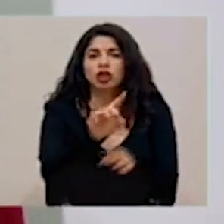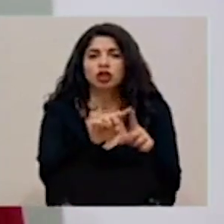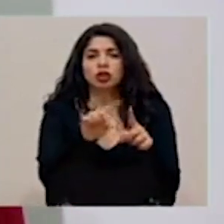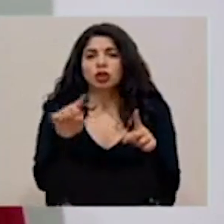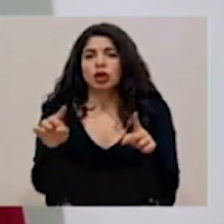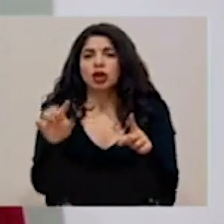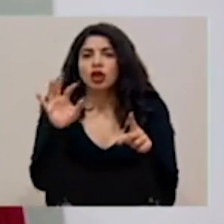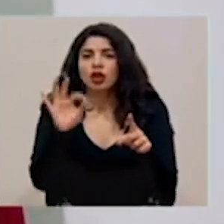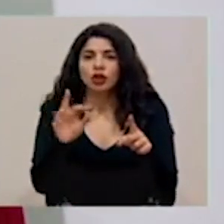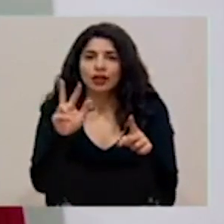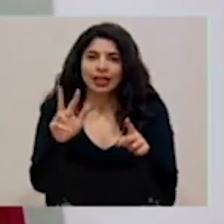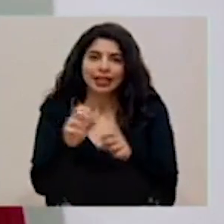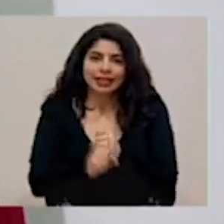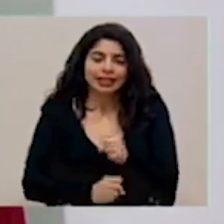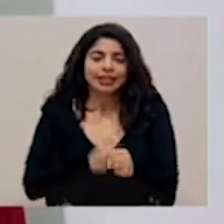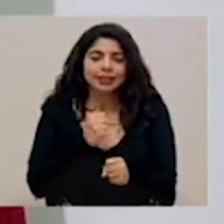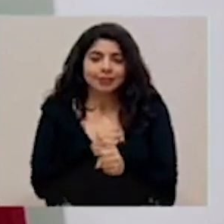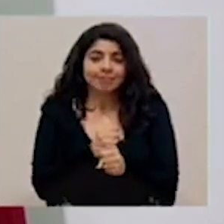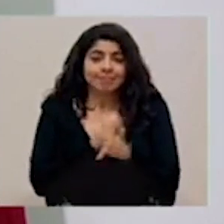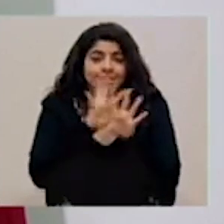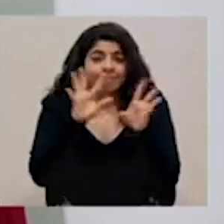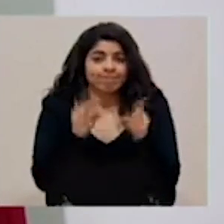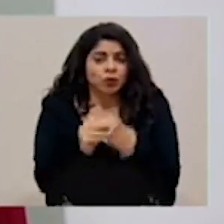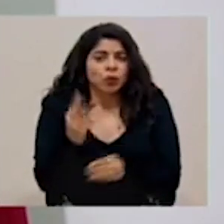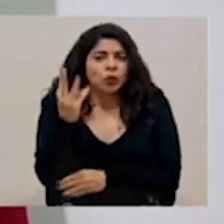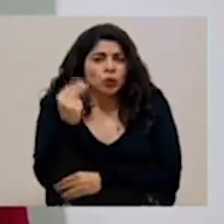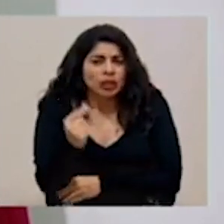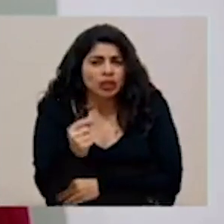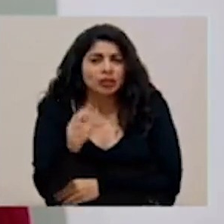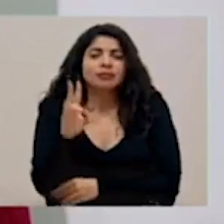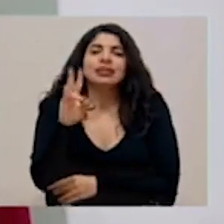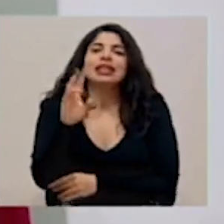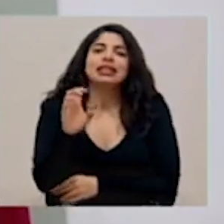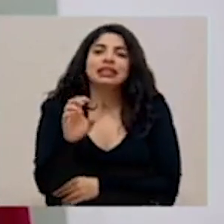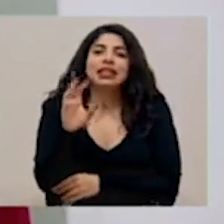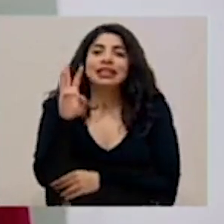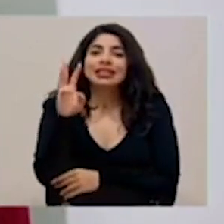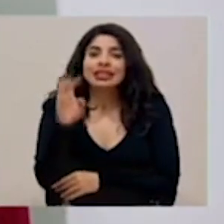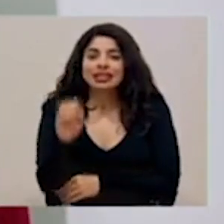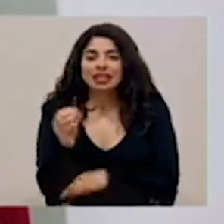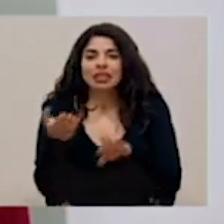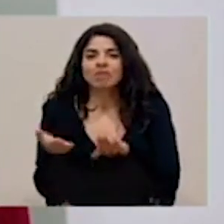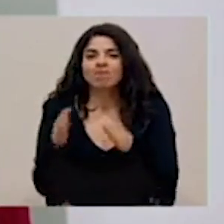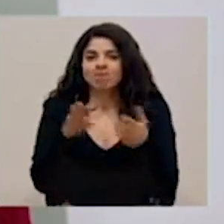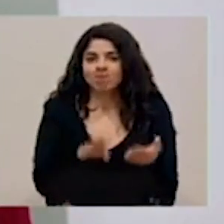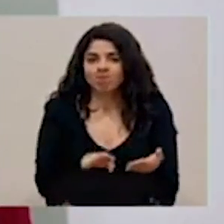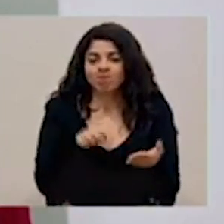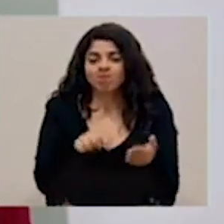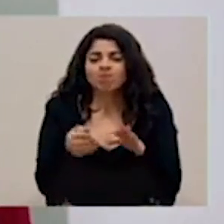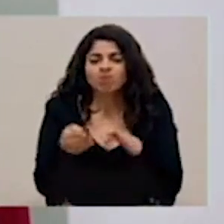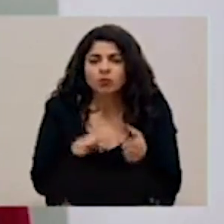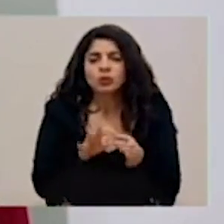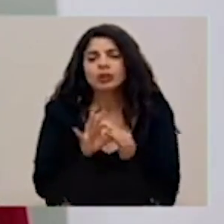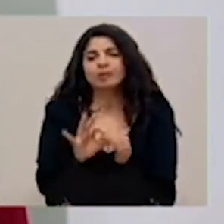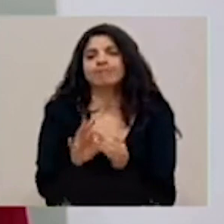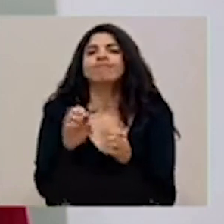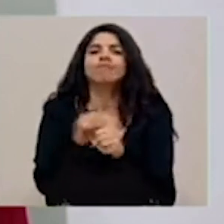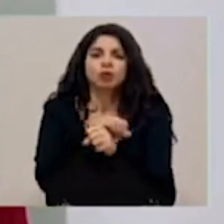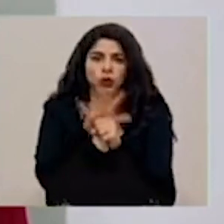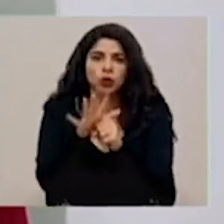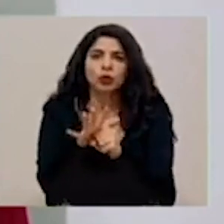93 años. En total se contabilizan 760 decesos relacionados con COVID-19,